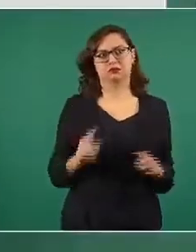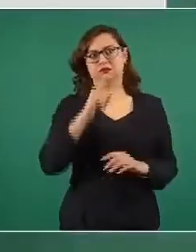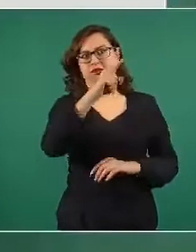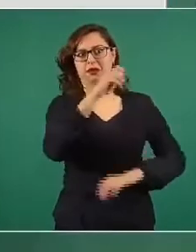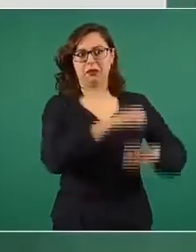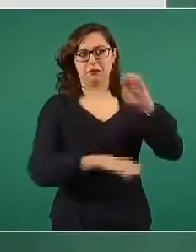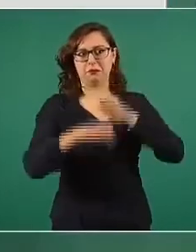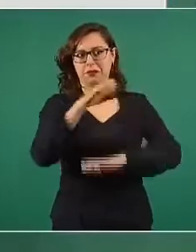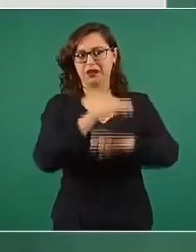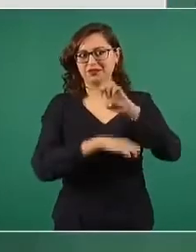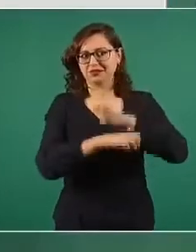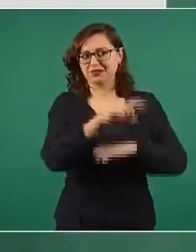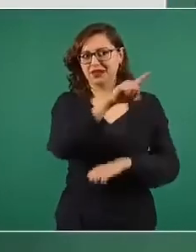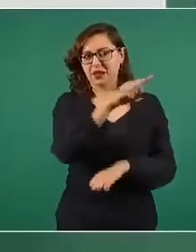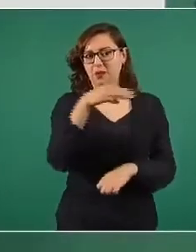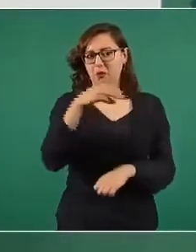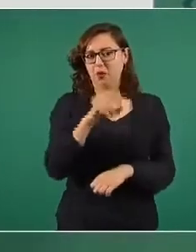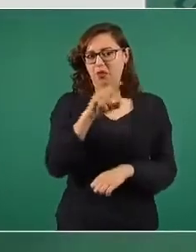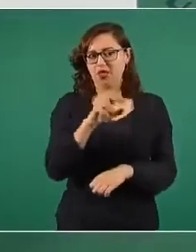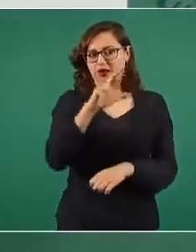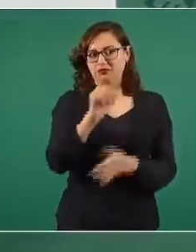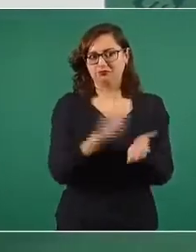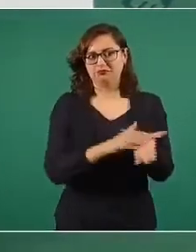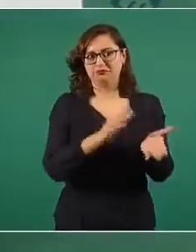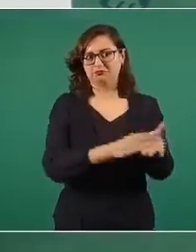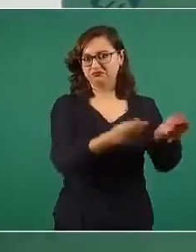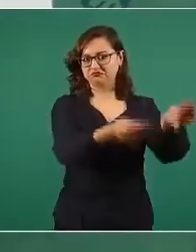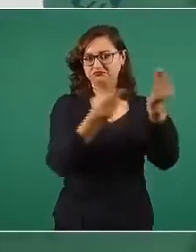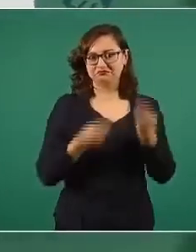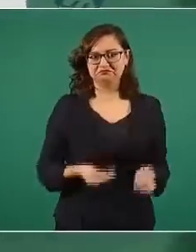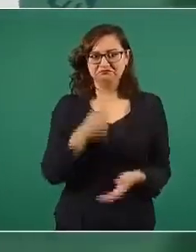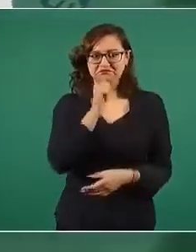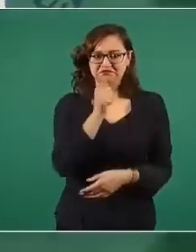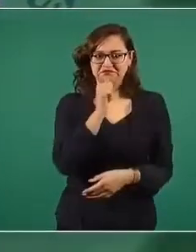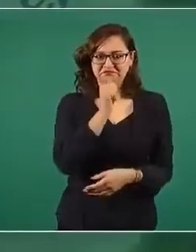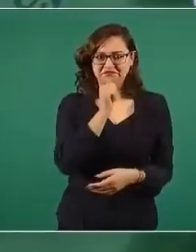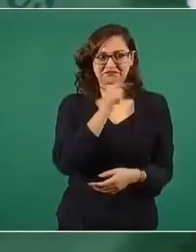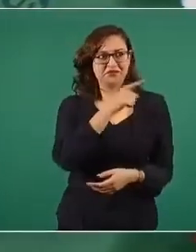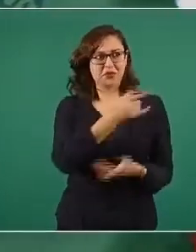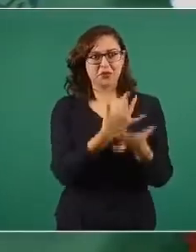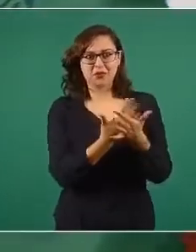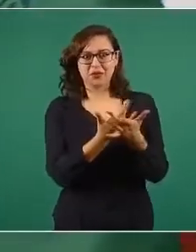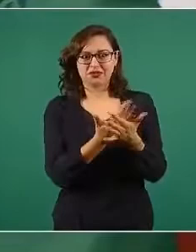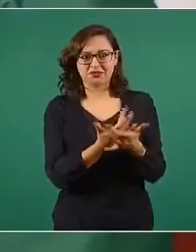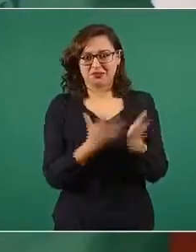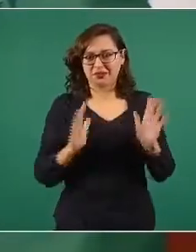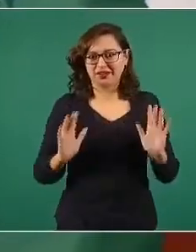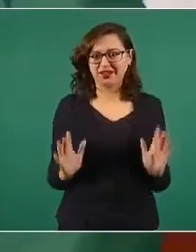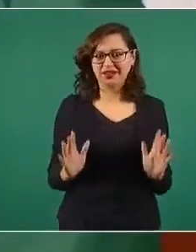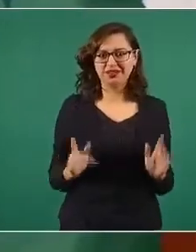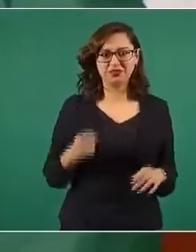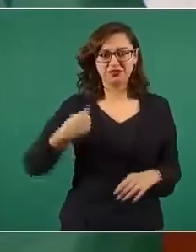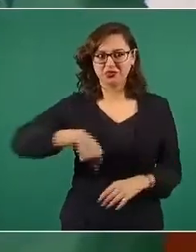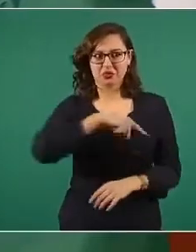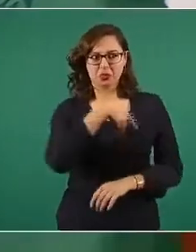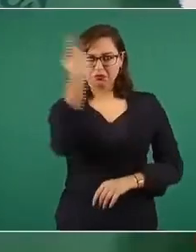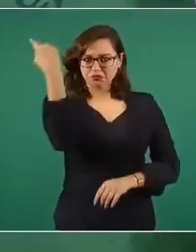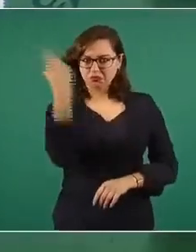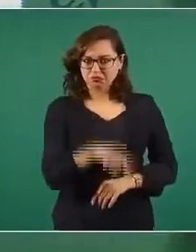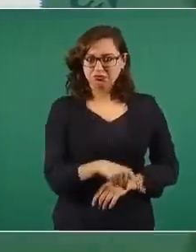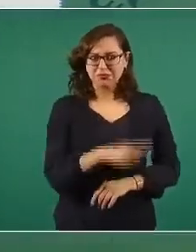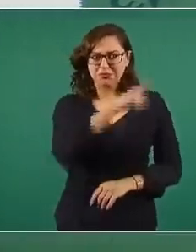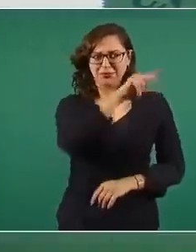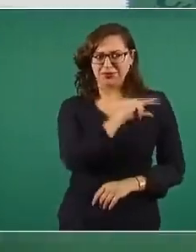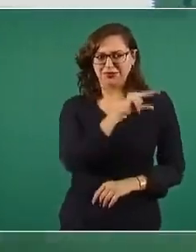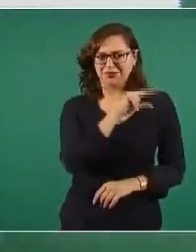porque no estaba disponible esa vacuna. Pero México está muy atento a que esto ocurra pronto, igual Sinopharm, que